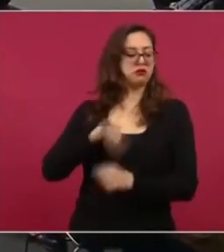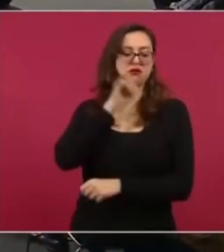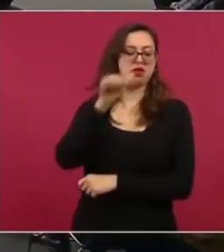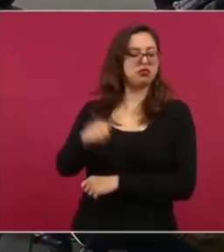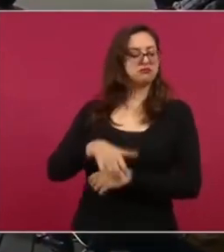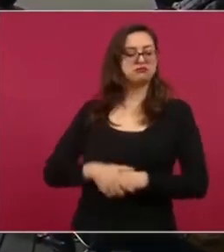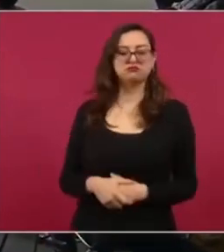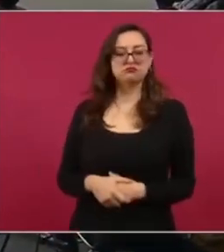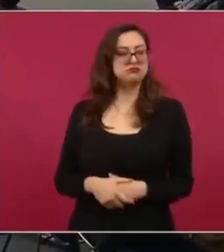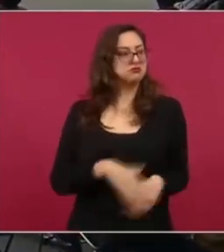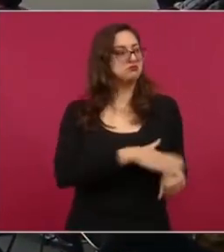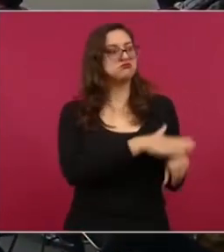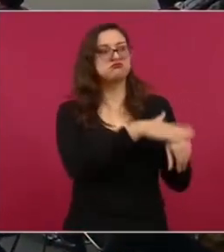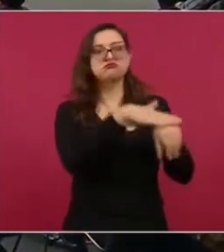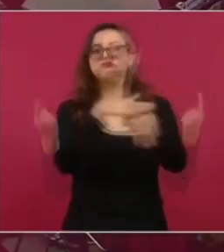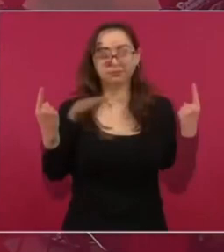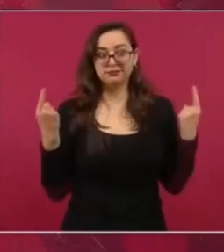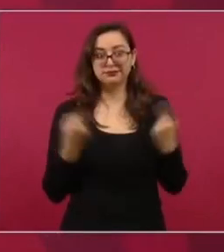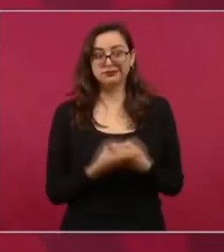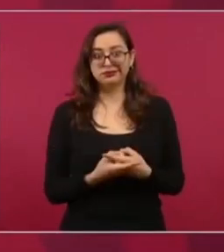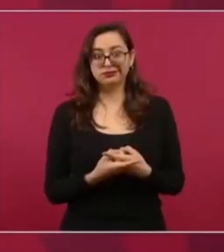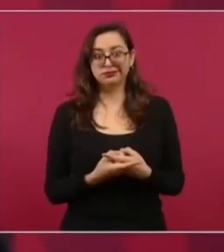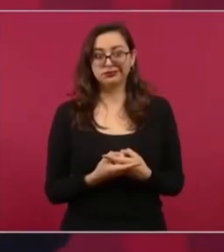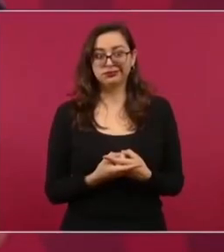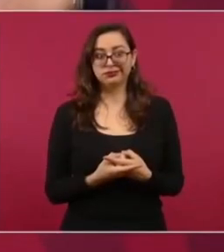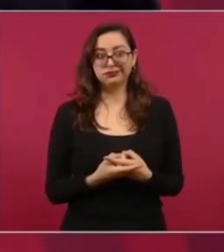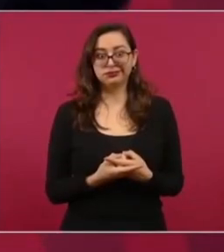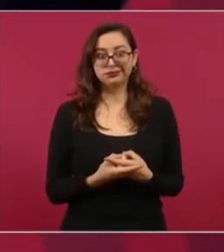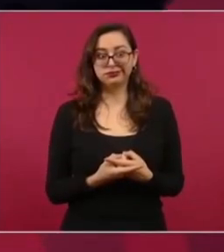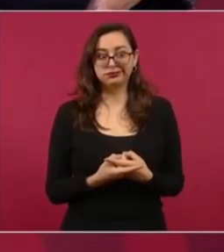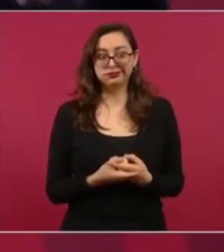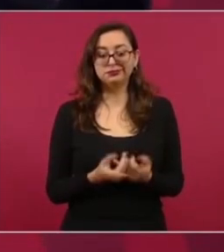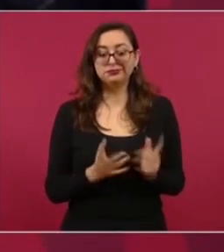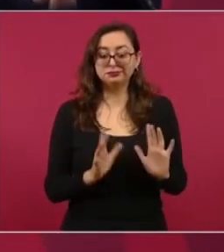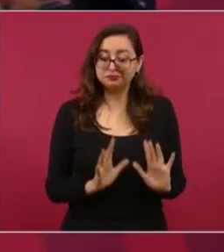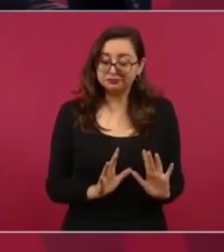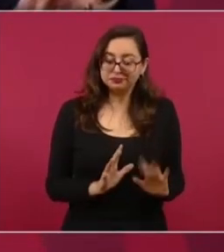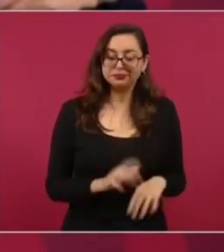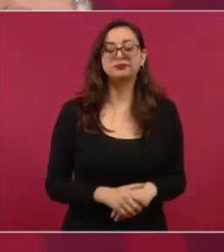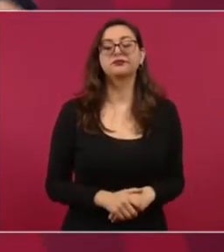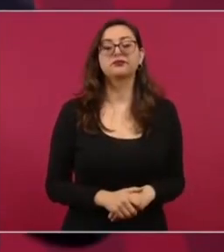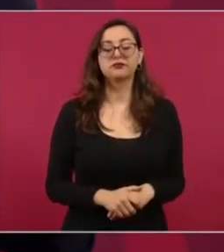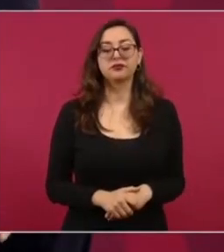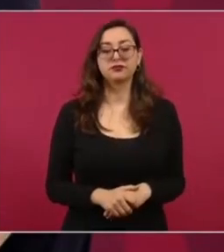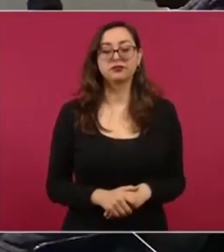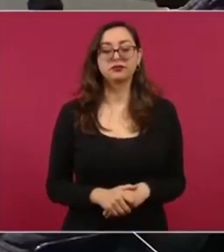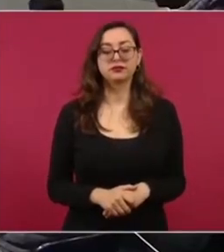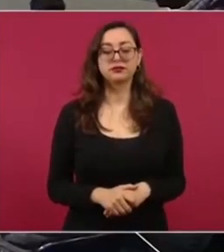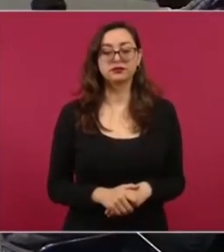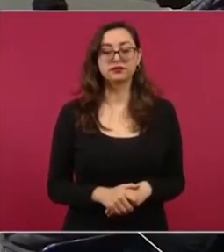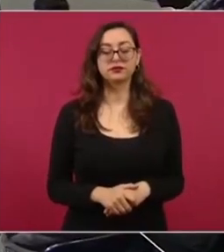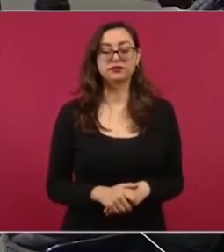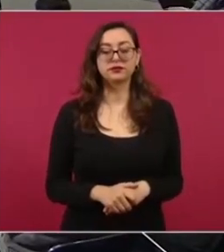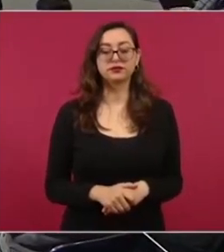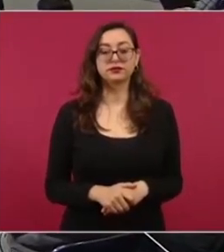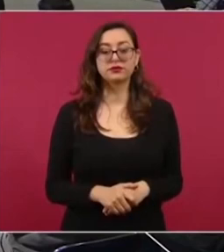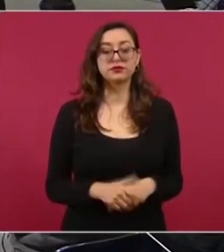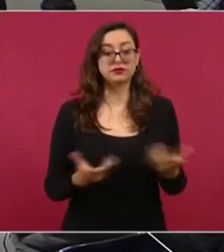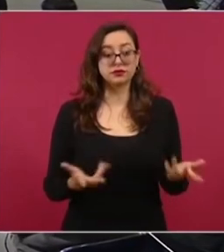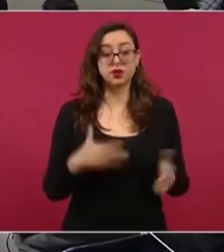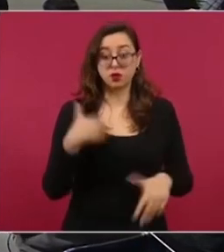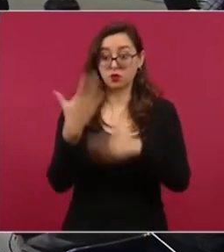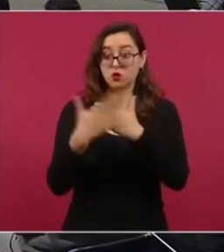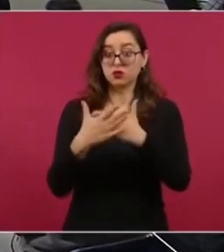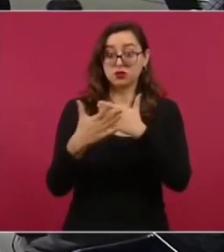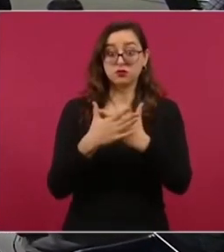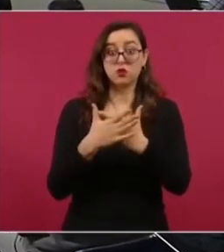llamaron a no votar viene ahora otra oportunidad